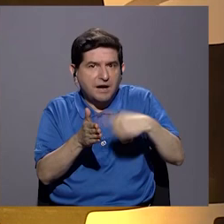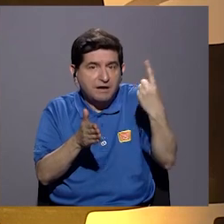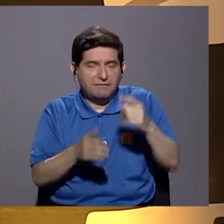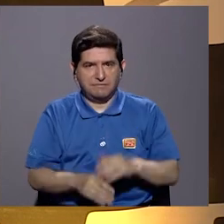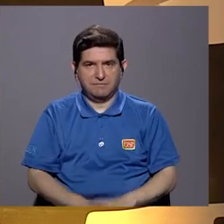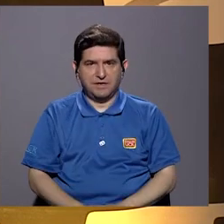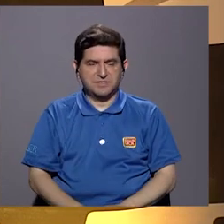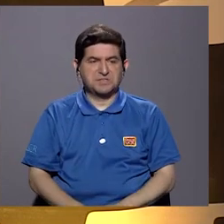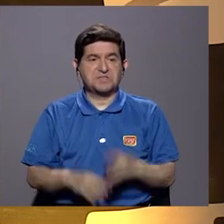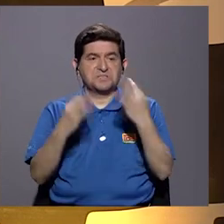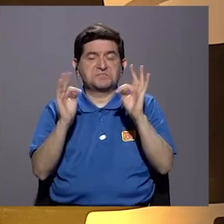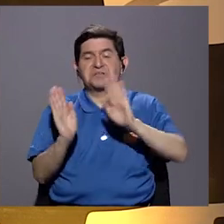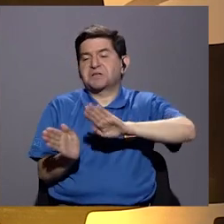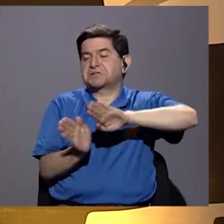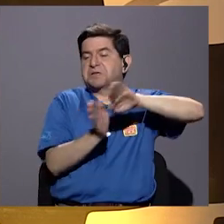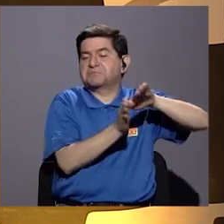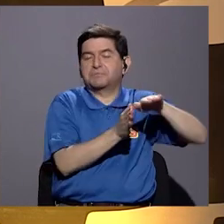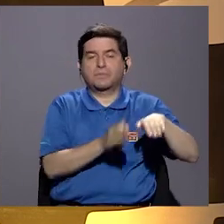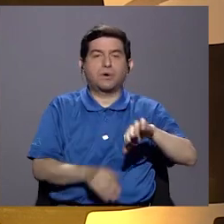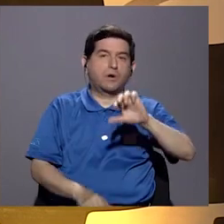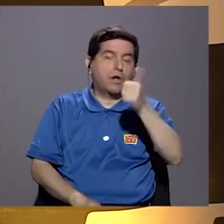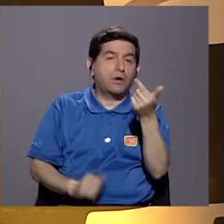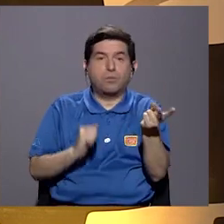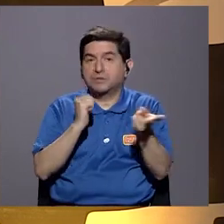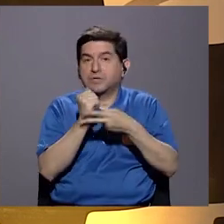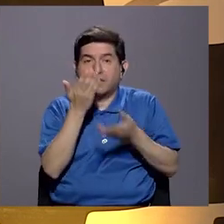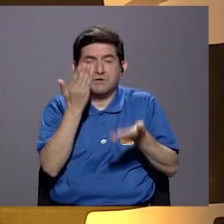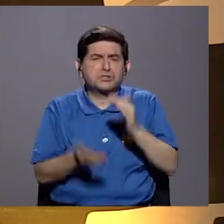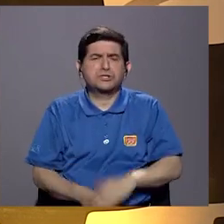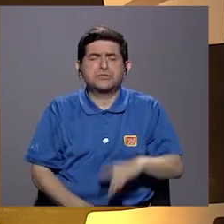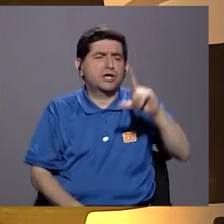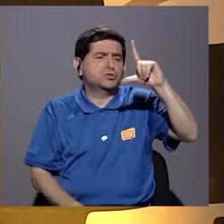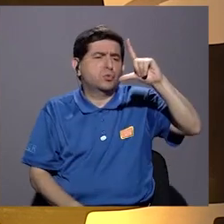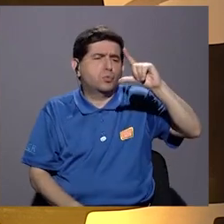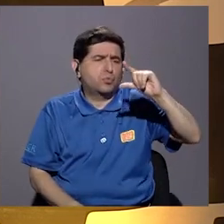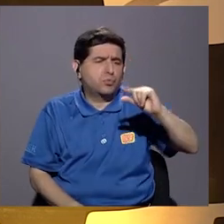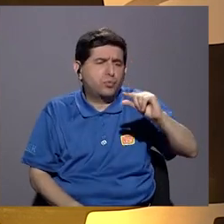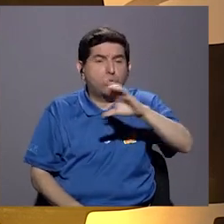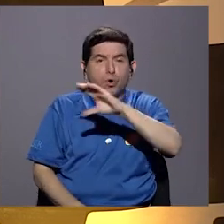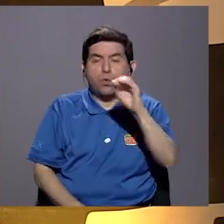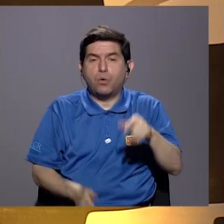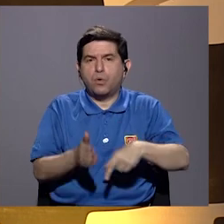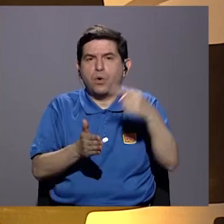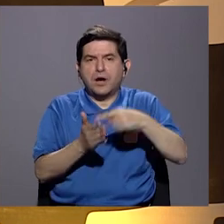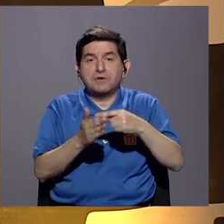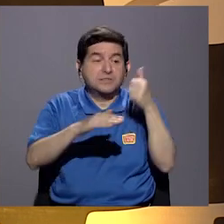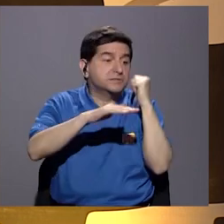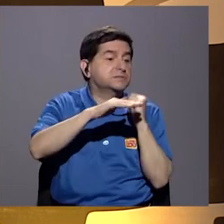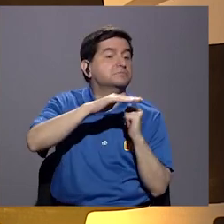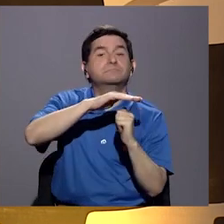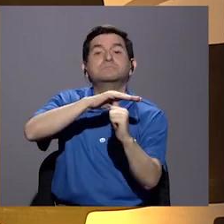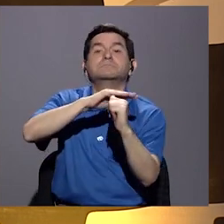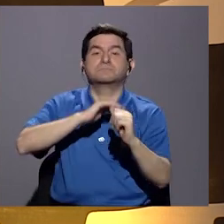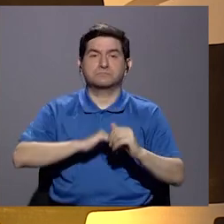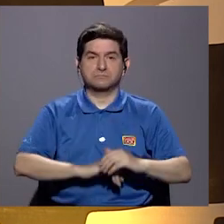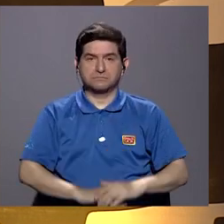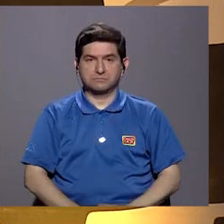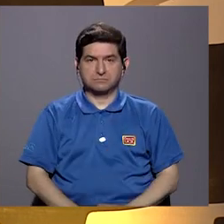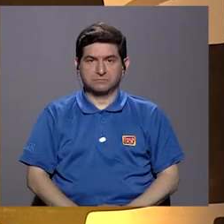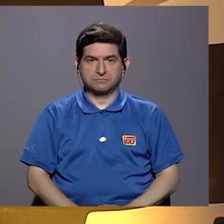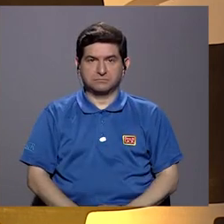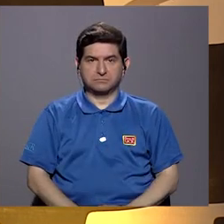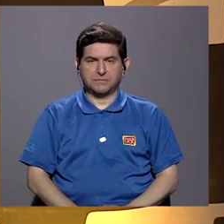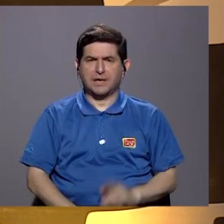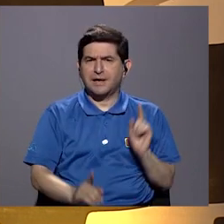se trata de obviar, en otros casos se trata de minimizar, en otros de esconder y